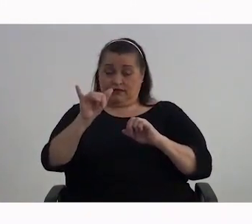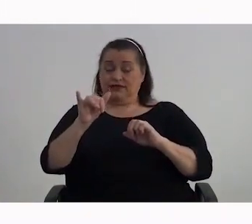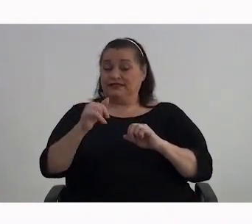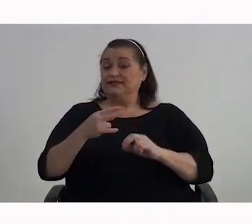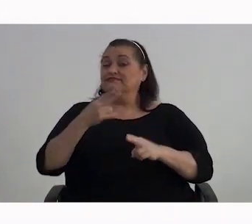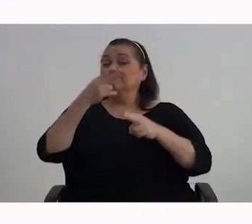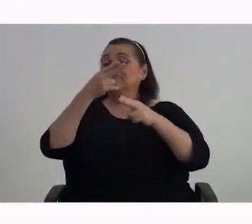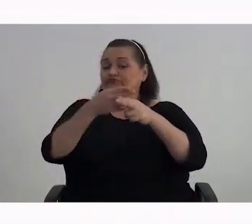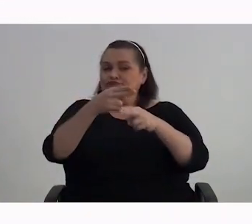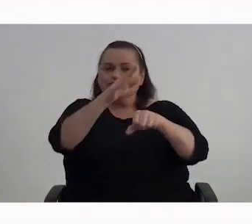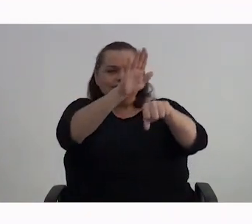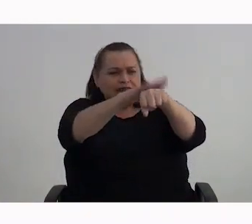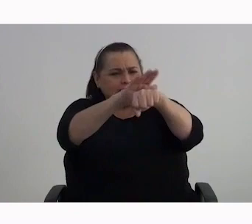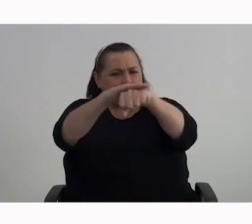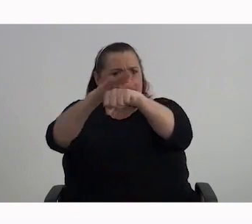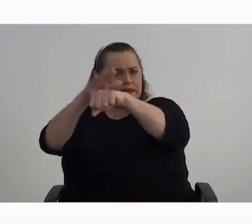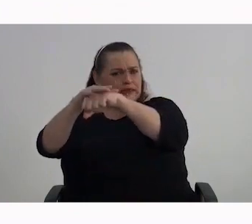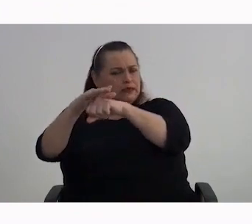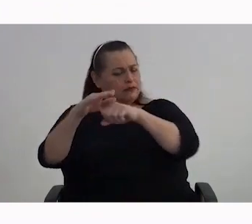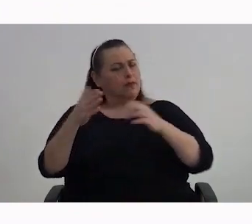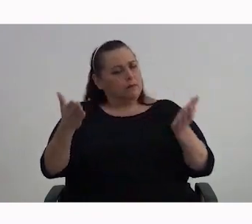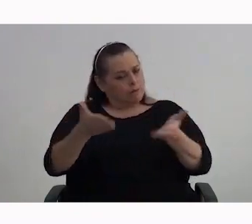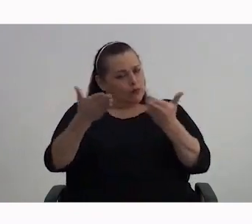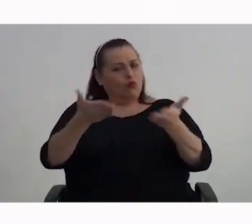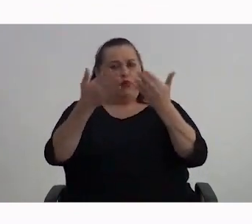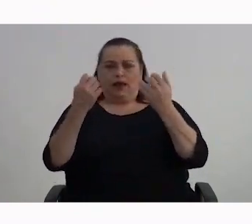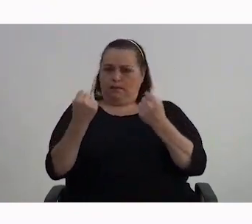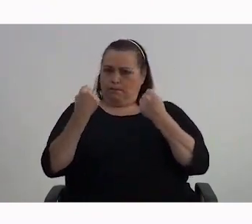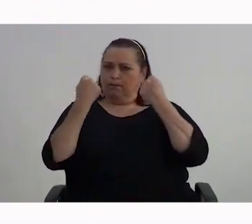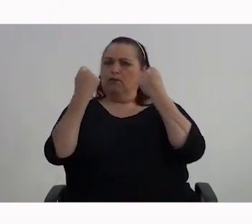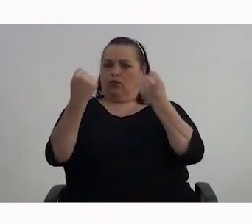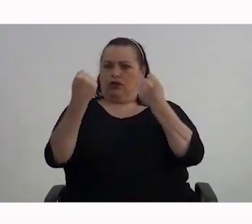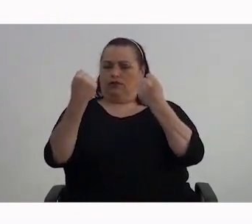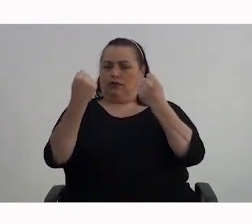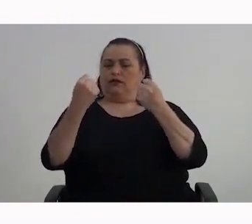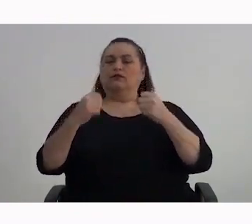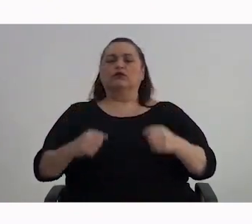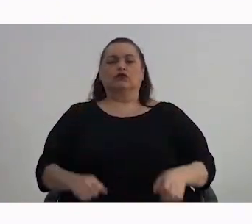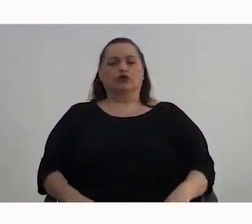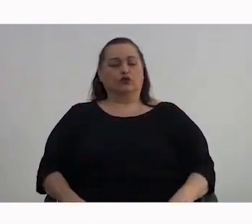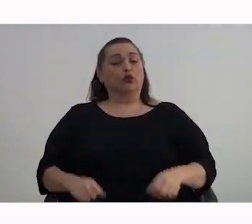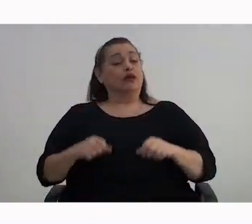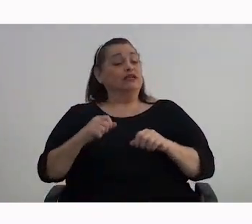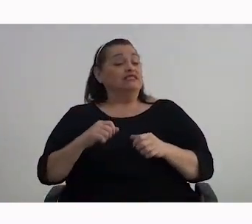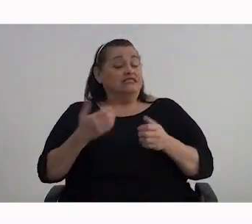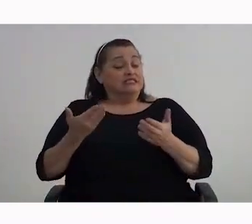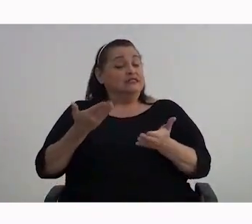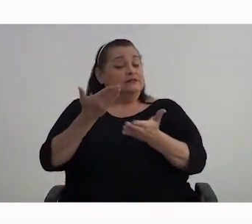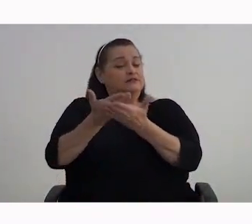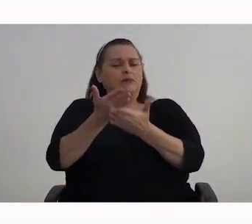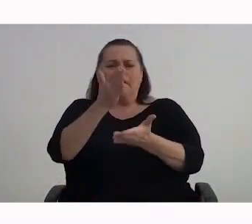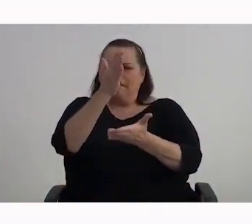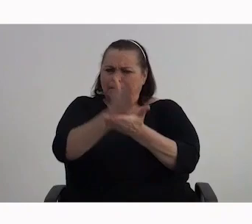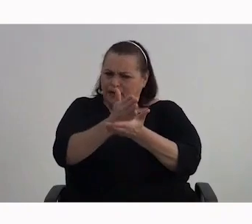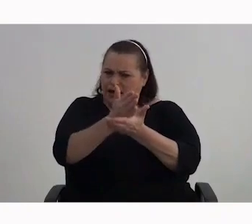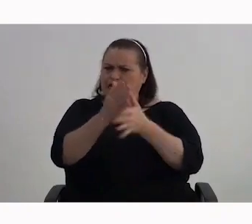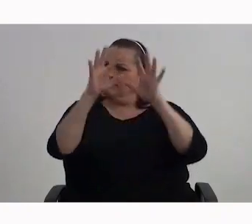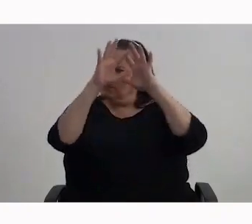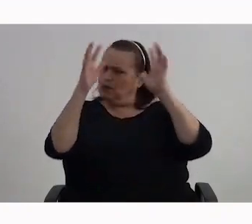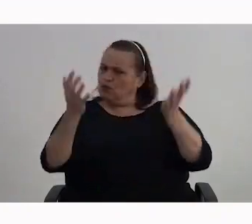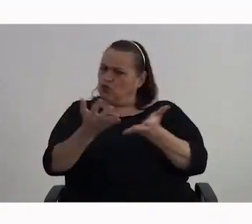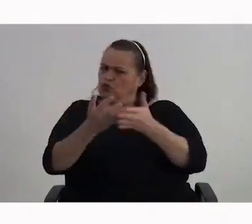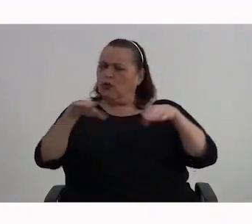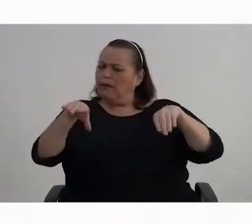llama a promover el empoderamiento. Se está poniendo freno a nivel de mundo al